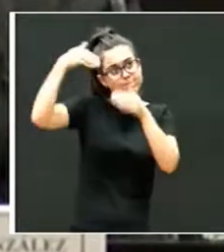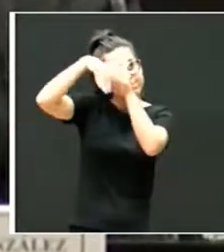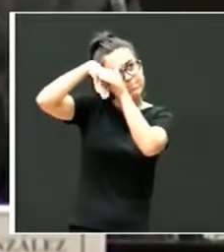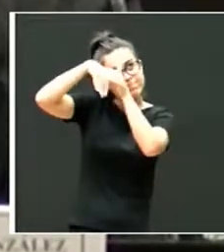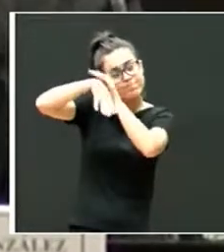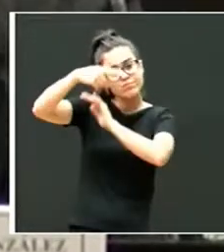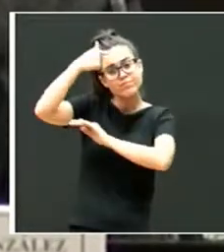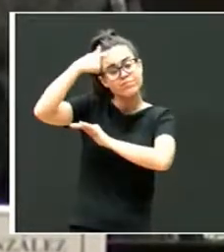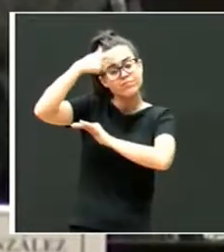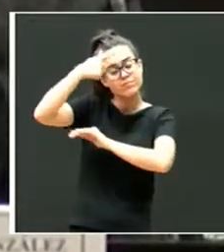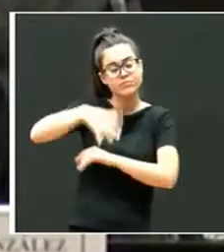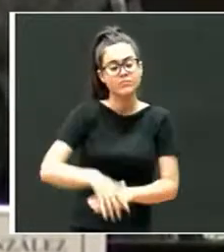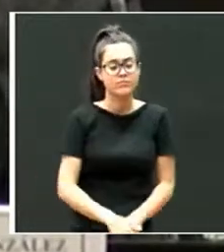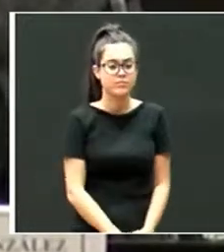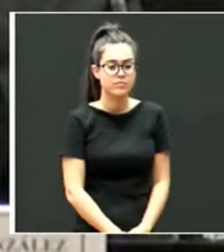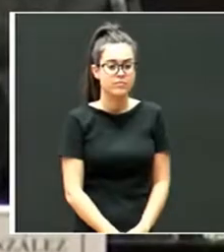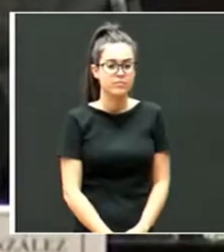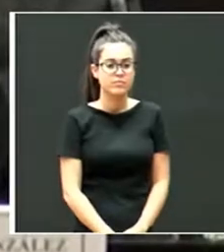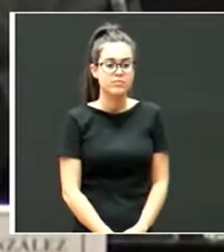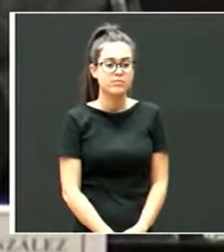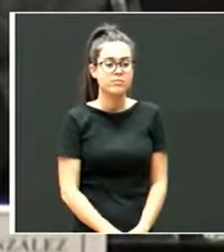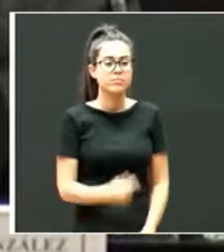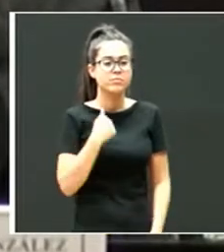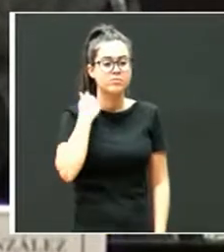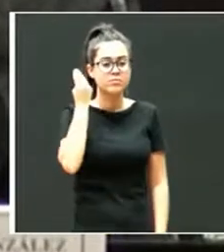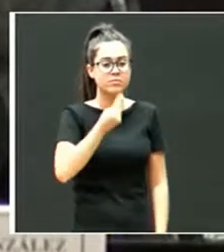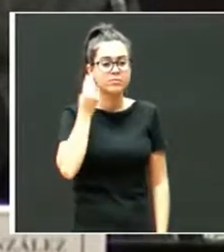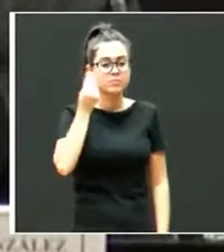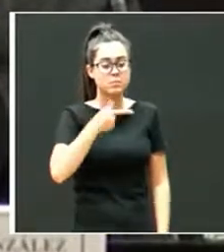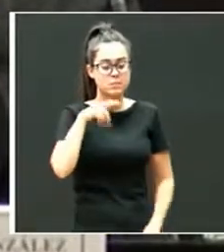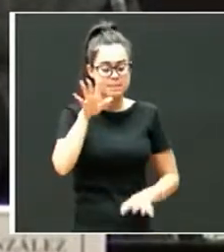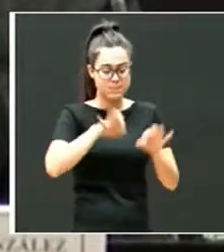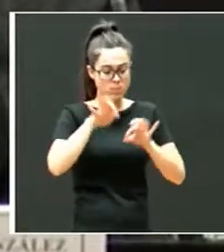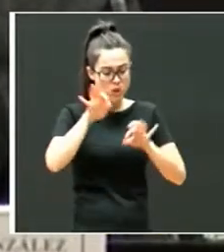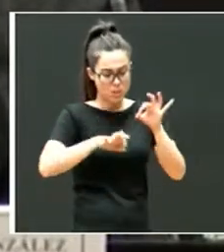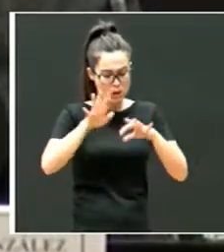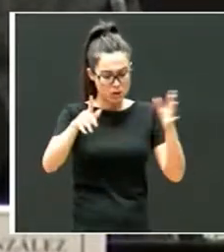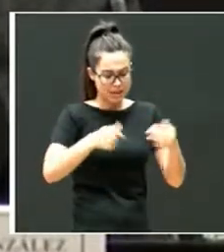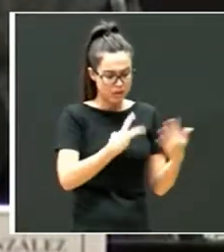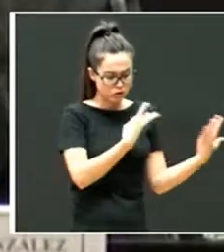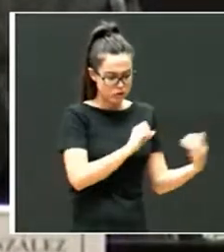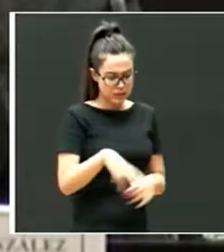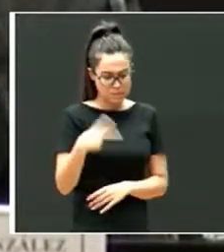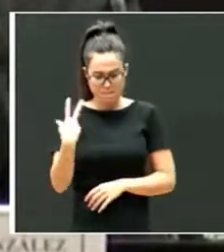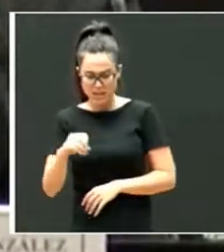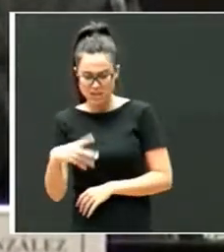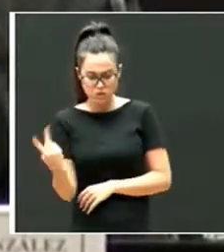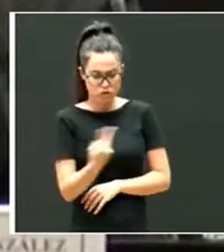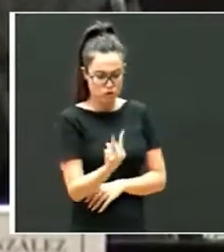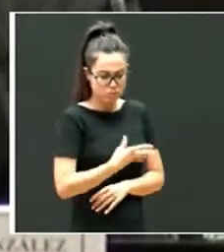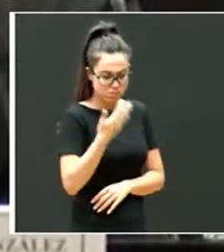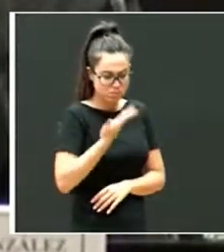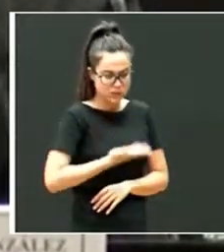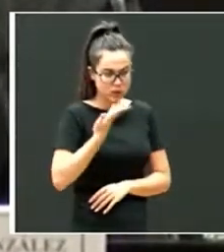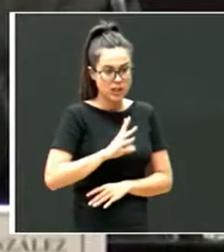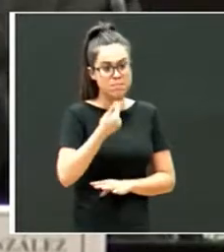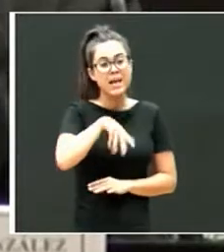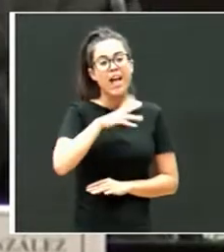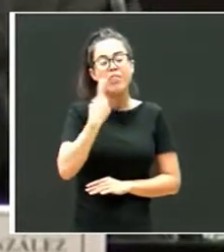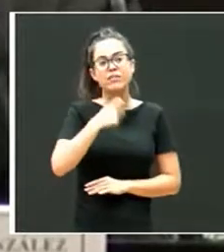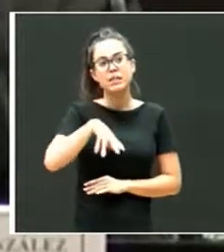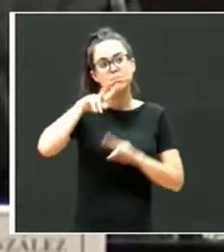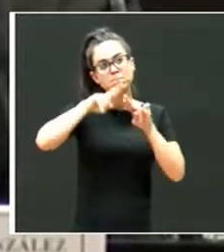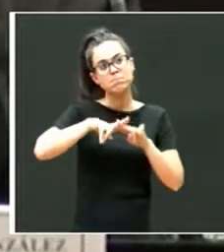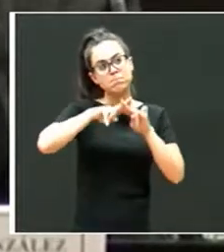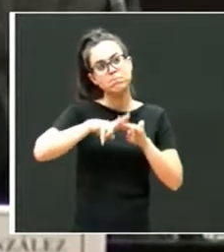severas, ¿no? Y yo creo que es importante estos porcentajes ponernos en relación con el dato que he dado al principio. 5.000 niños han